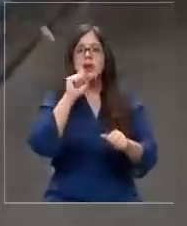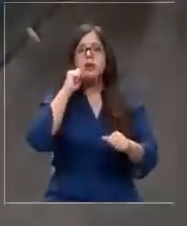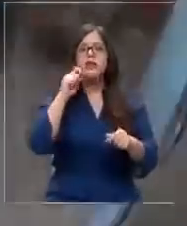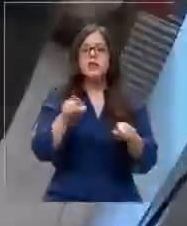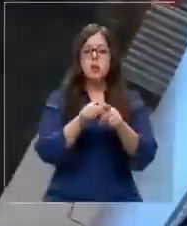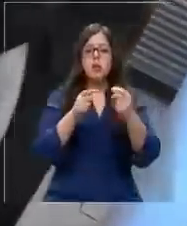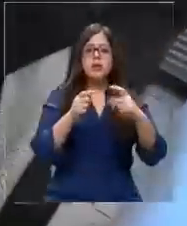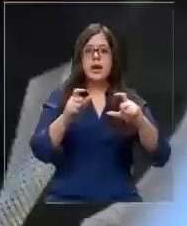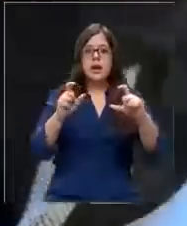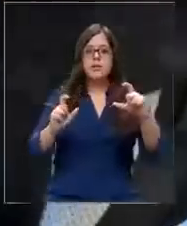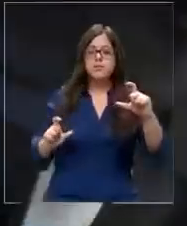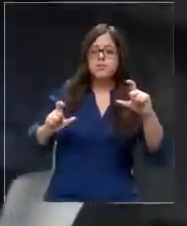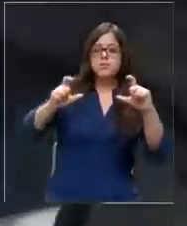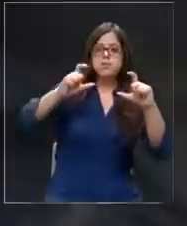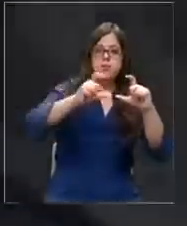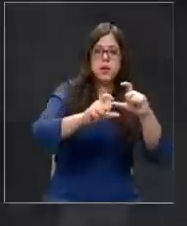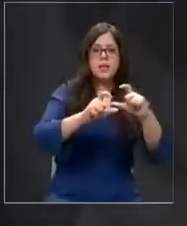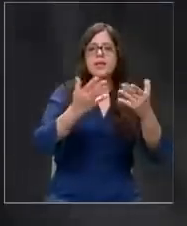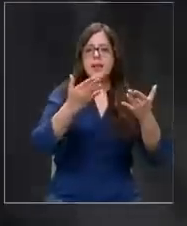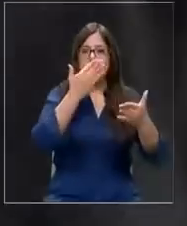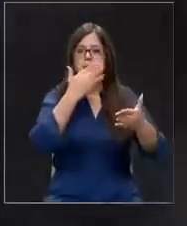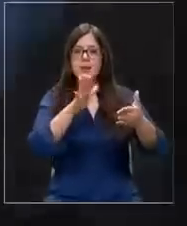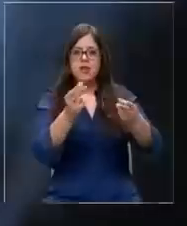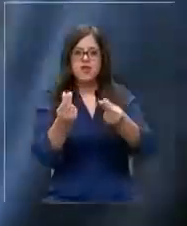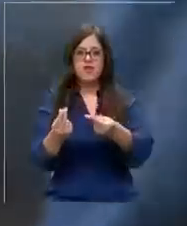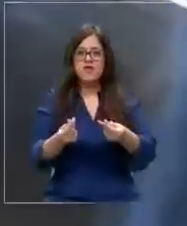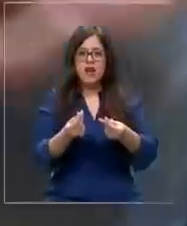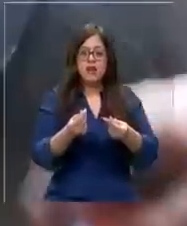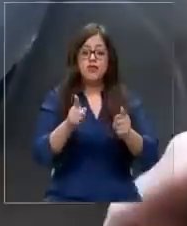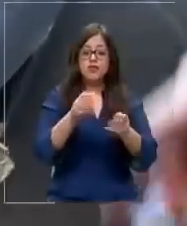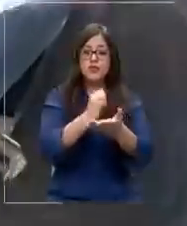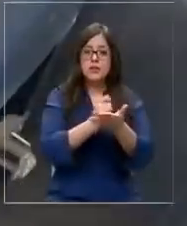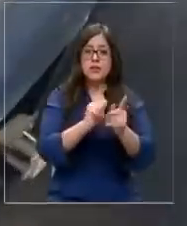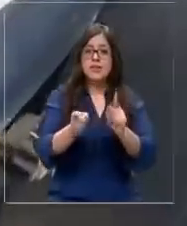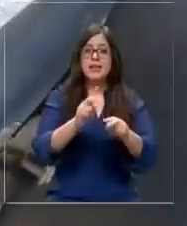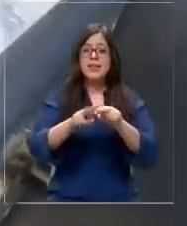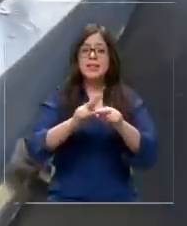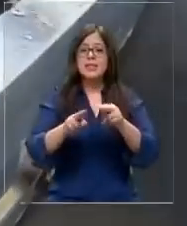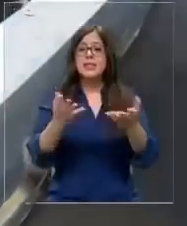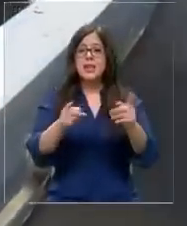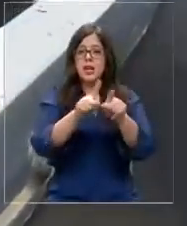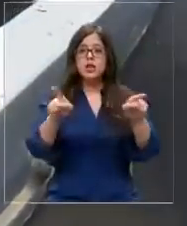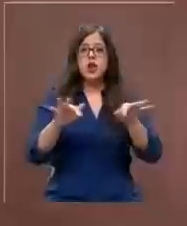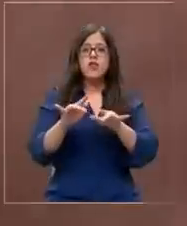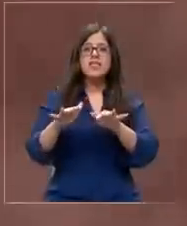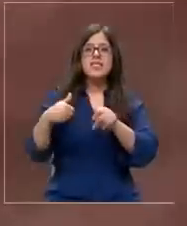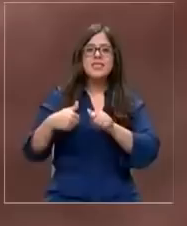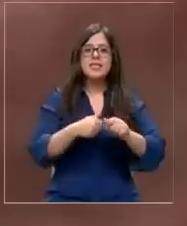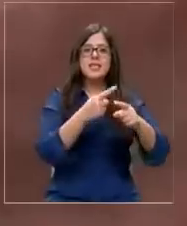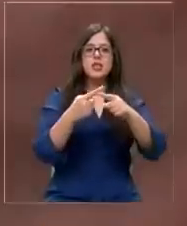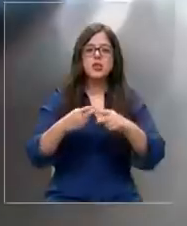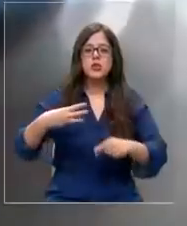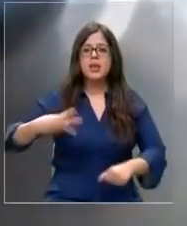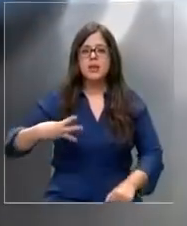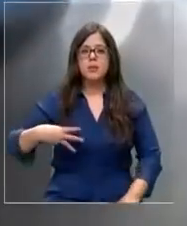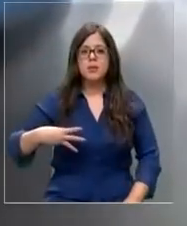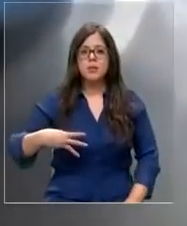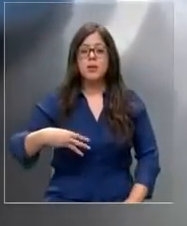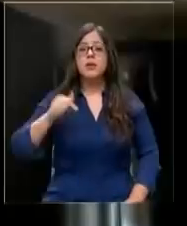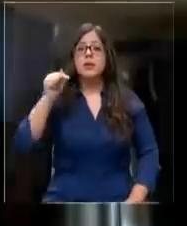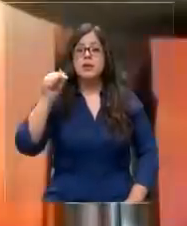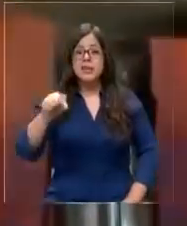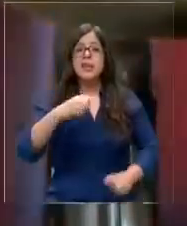cofinanciamiento para acceder a un mejor valor. El trámite debe realizarse a través de la oficina de asistencia social del municipio.